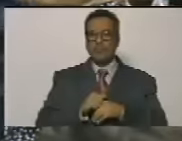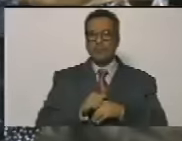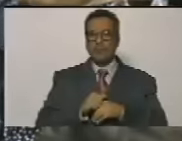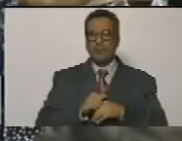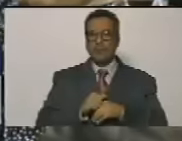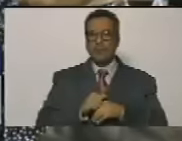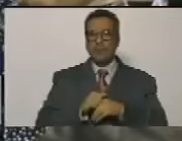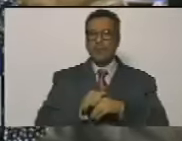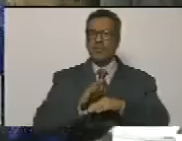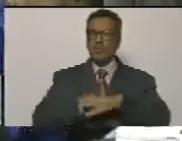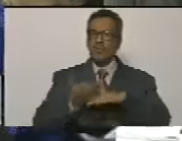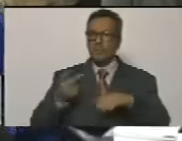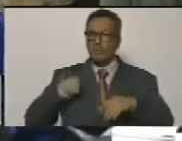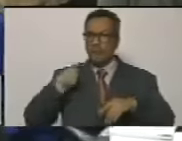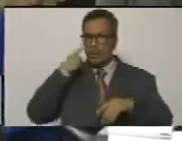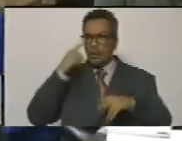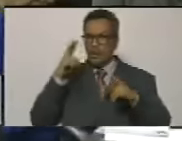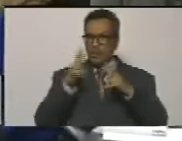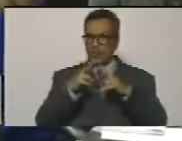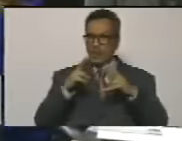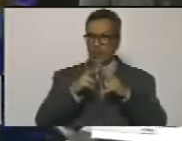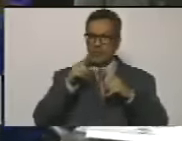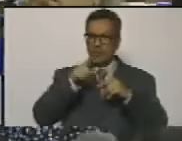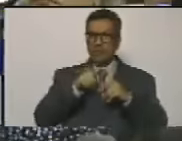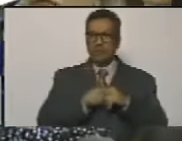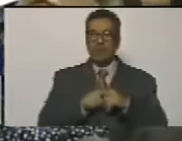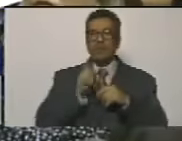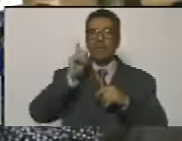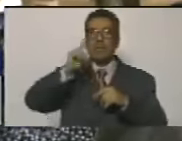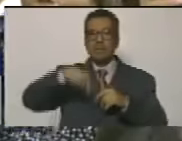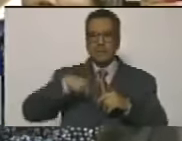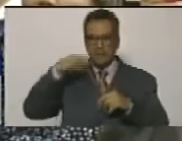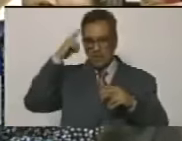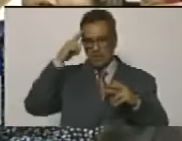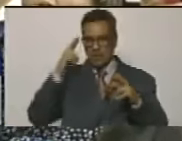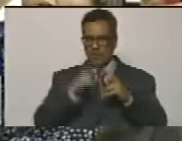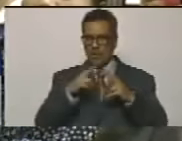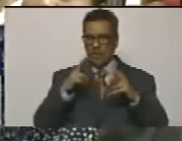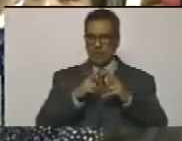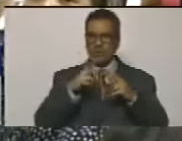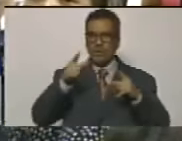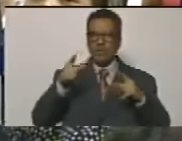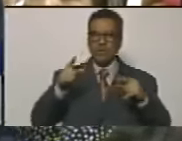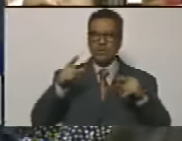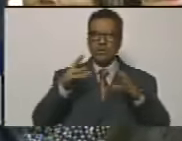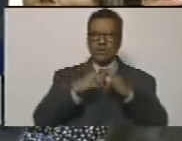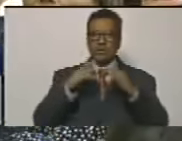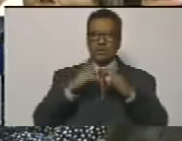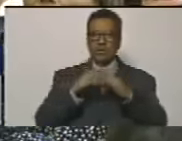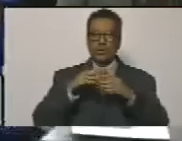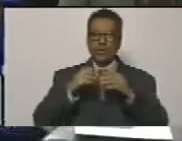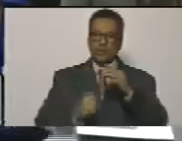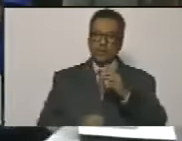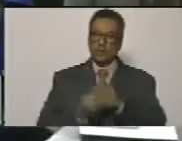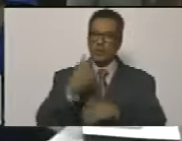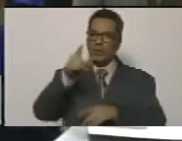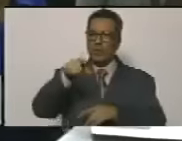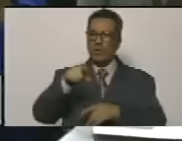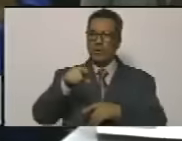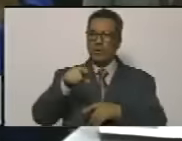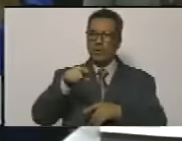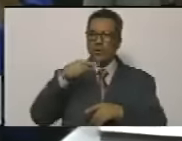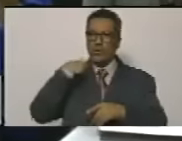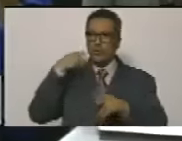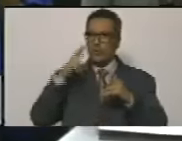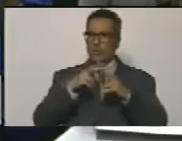porque vilité y además conocí la generación fundadora que no